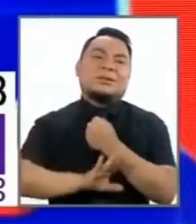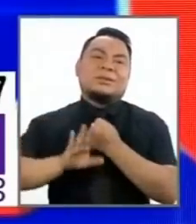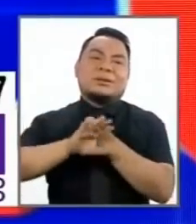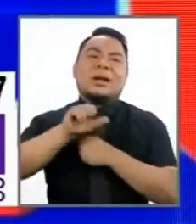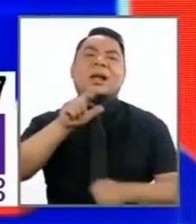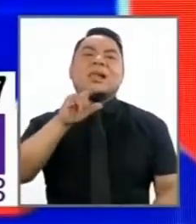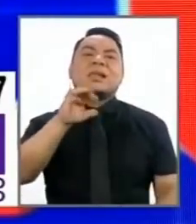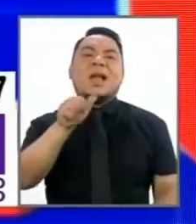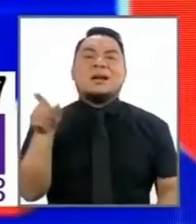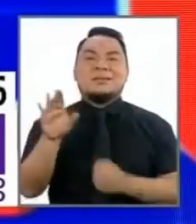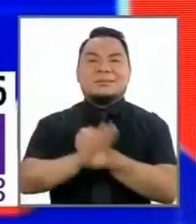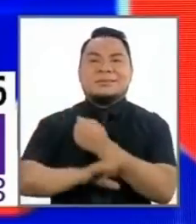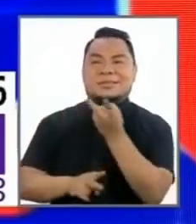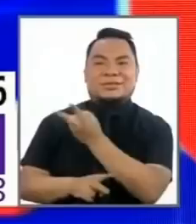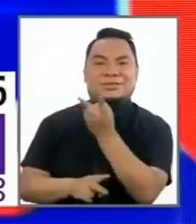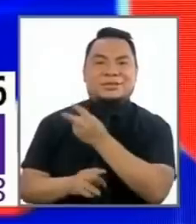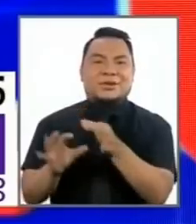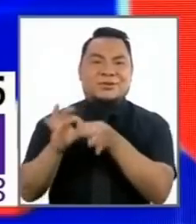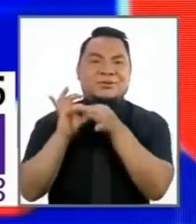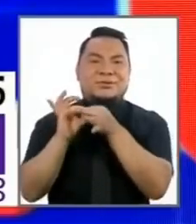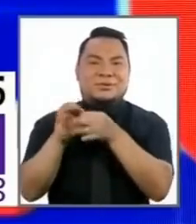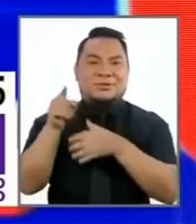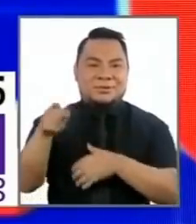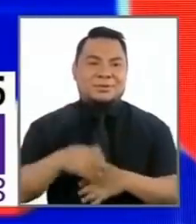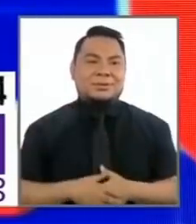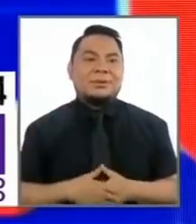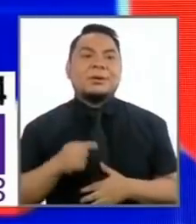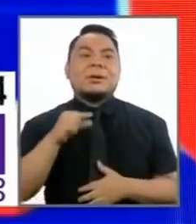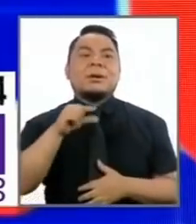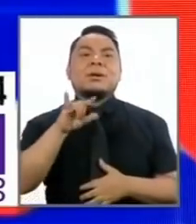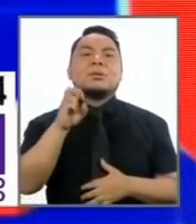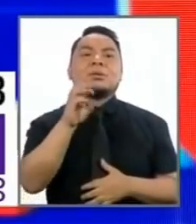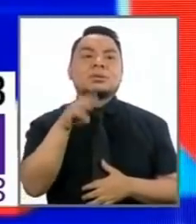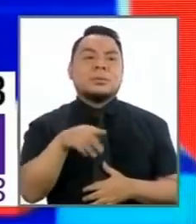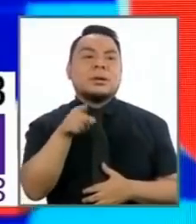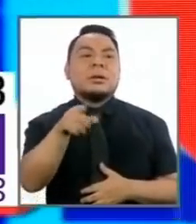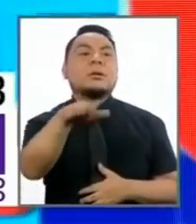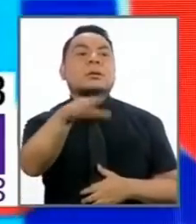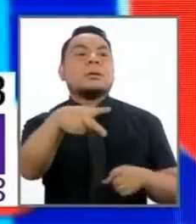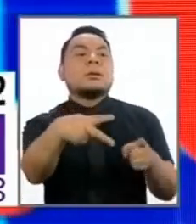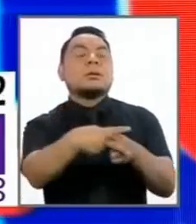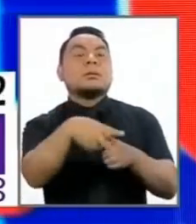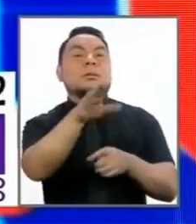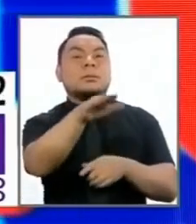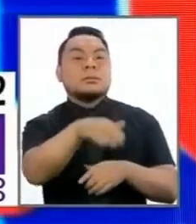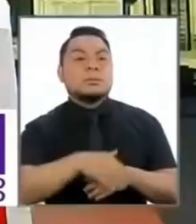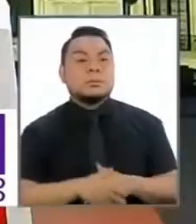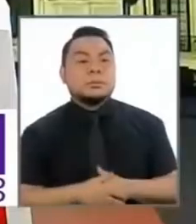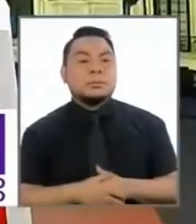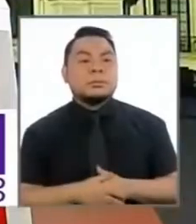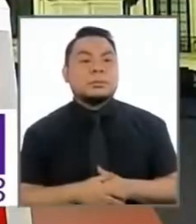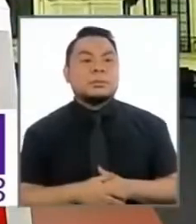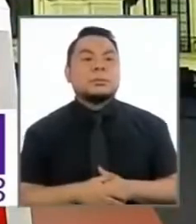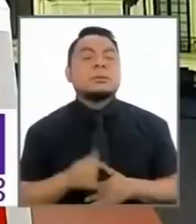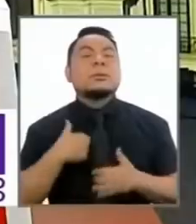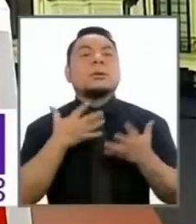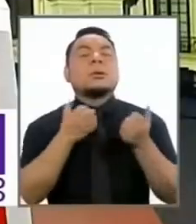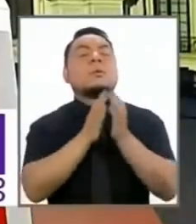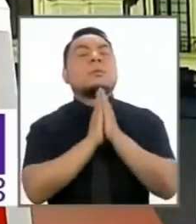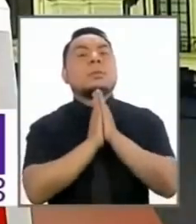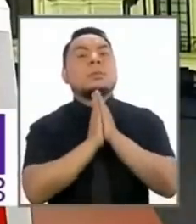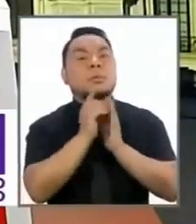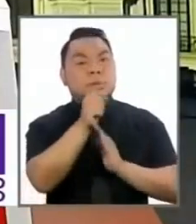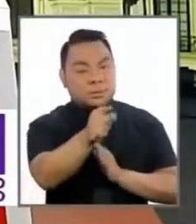López Aliaga. Son de mismo vientre de alquiler. Candidato Guzmán Quisiera